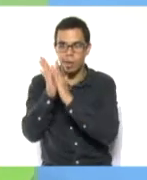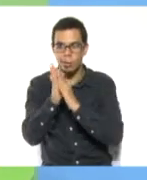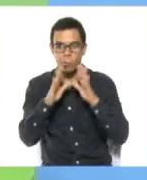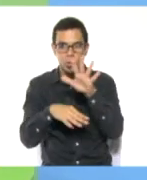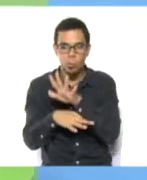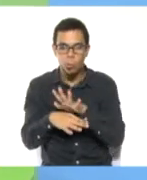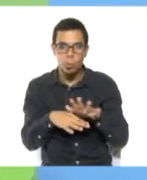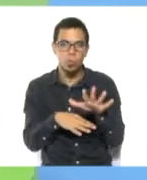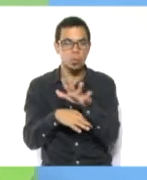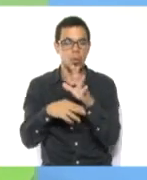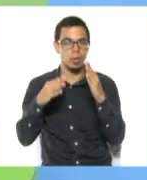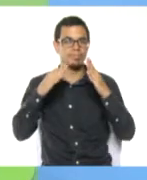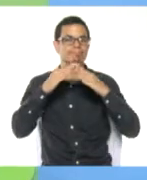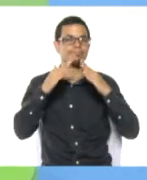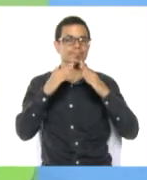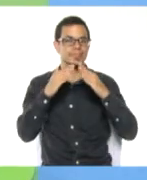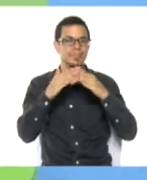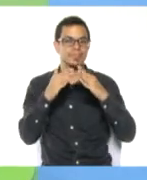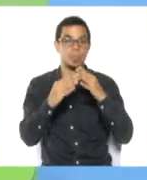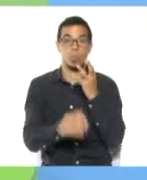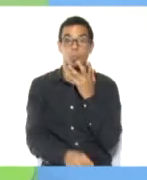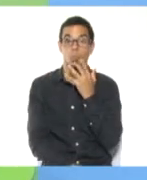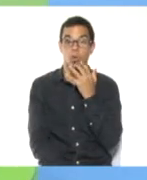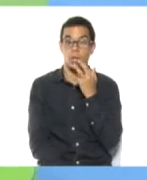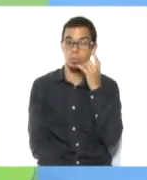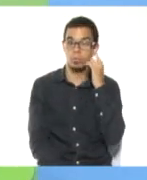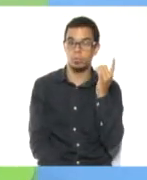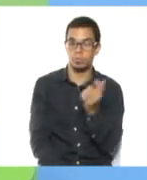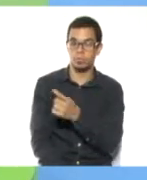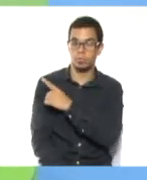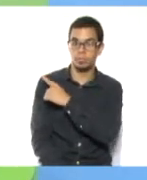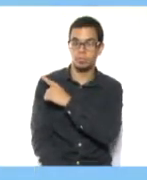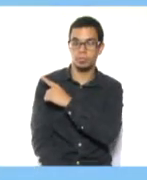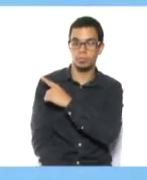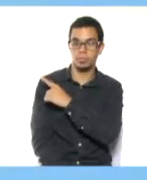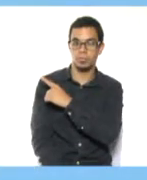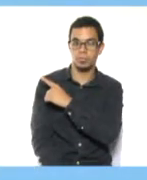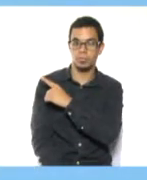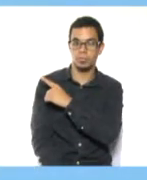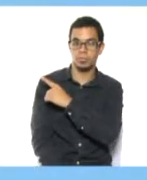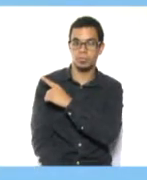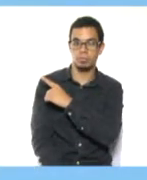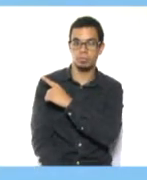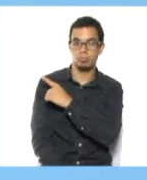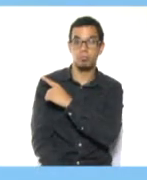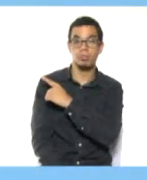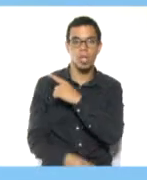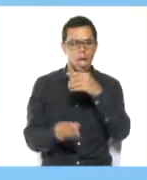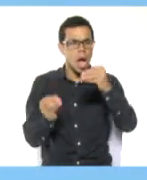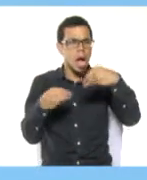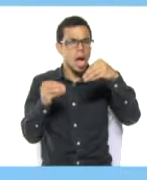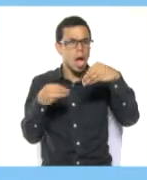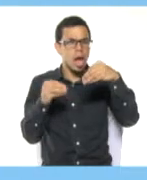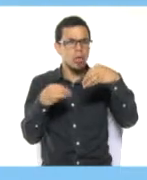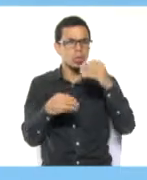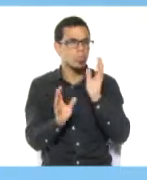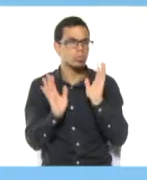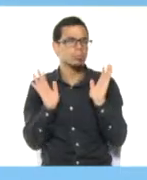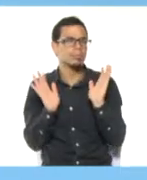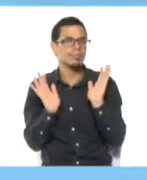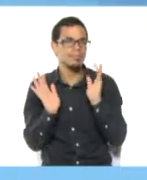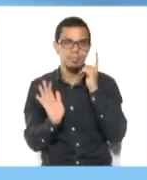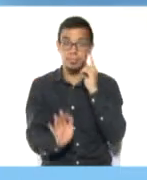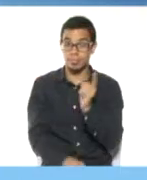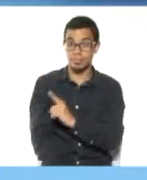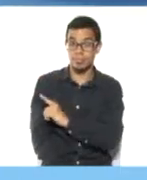ejemplo esta que yo le traje aquí el día de hoy. Es una estrella de cartón. Lo hice con una cartulina que tenía en mi casa